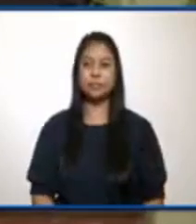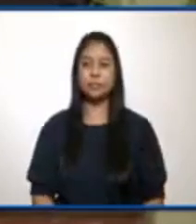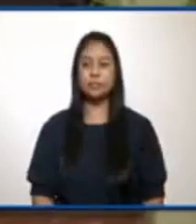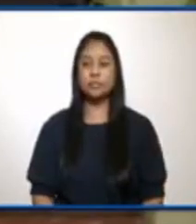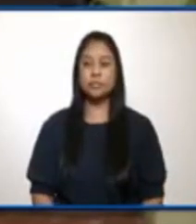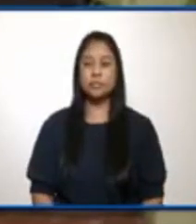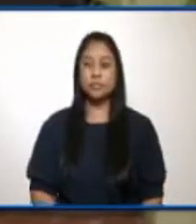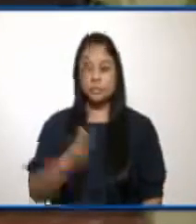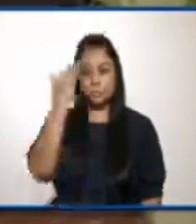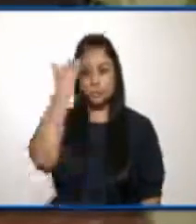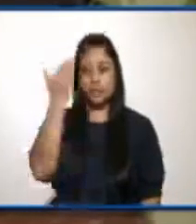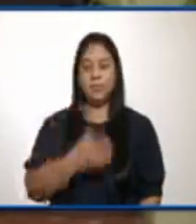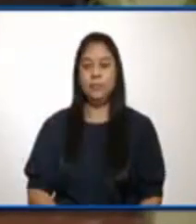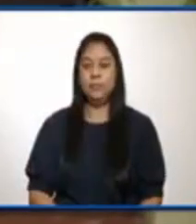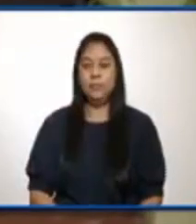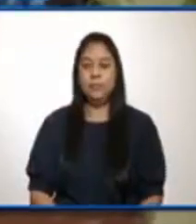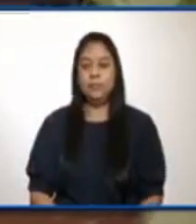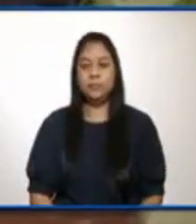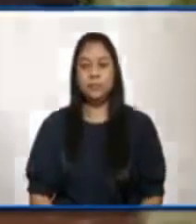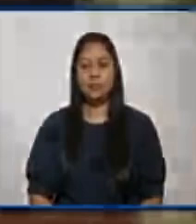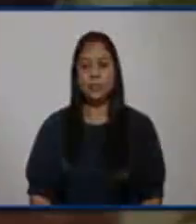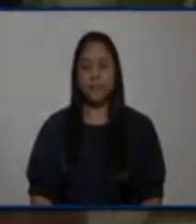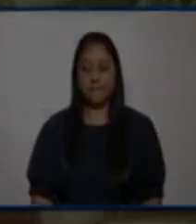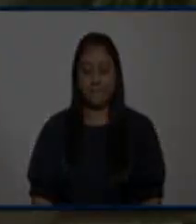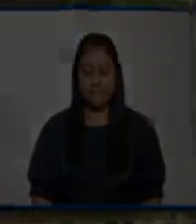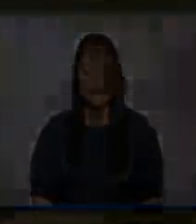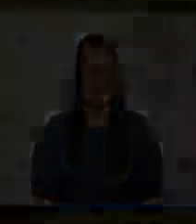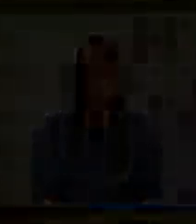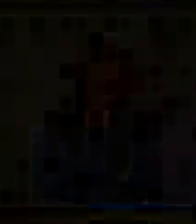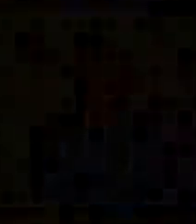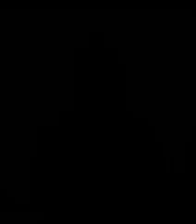Señora Ministra, muchas gracias por su atención y las preguntas y respuestas en esta conferencia de prensa. Muy amable. Gracias. Gracias. Gracias. Gracias.